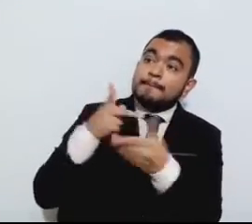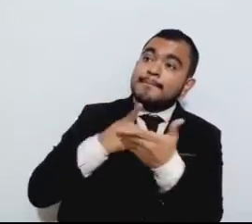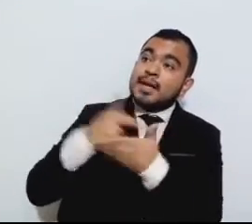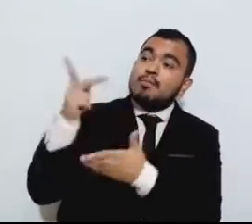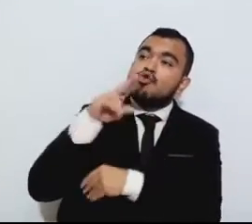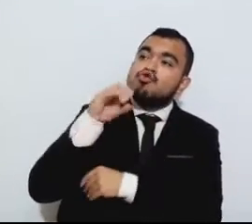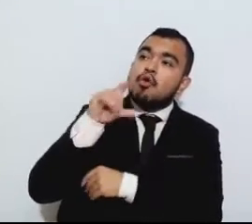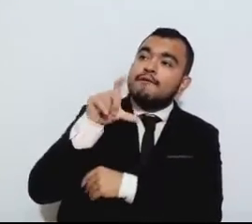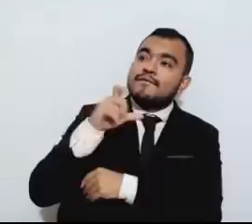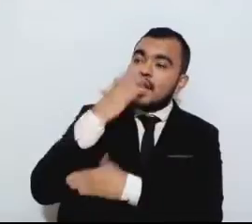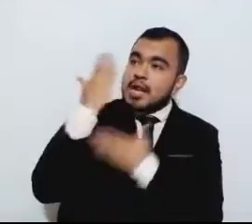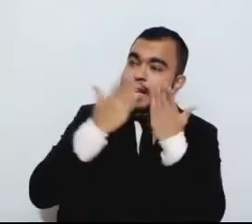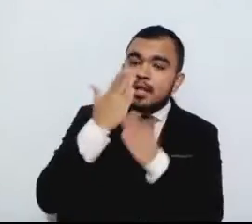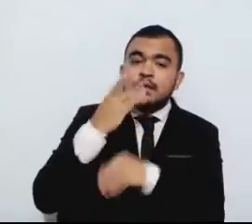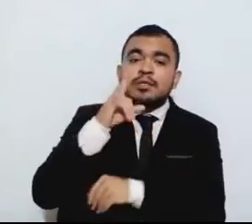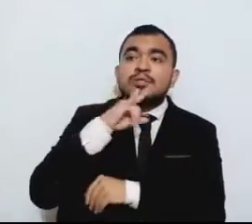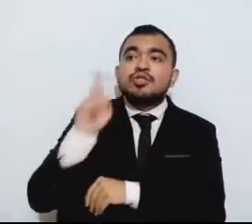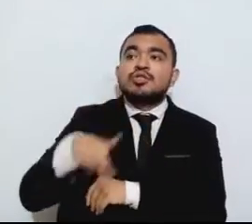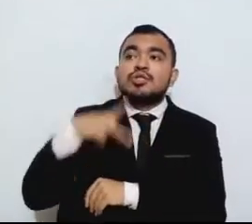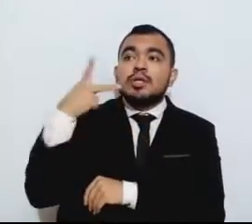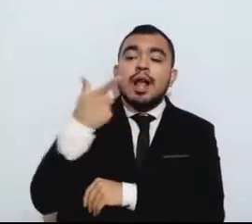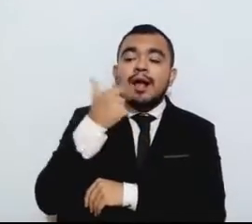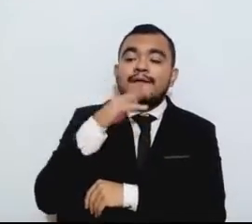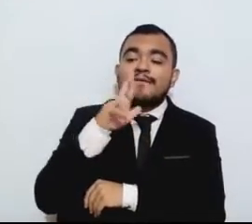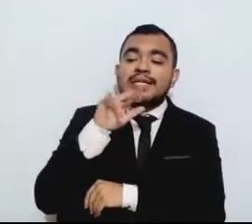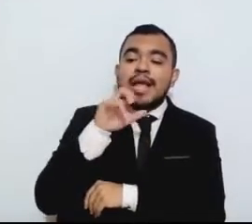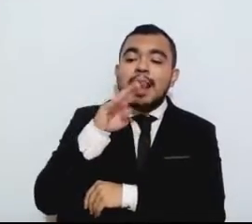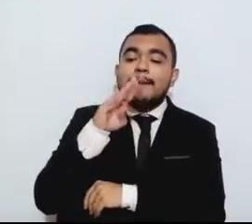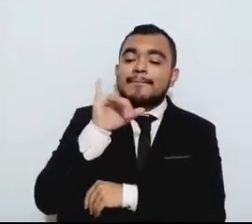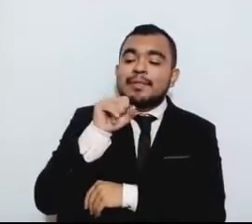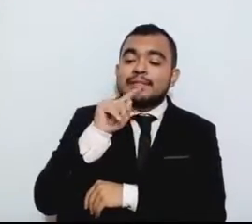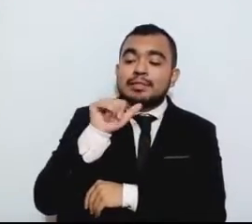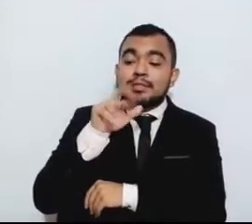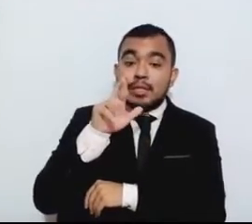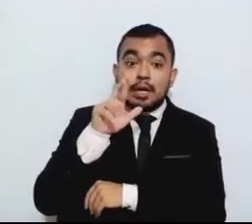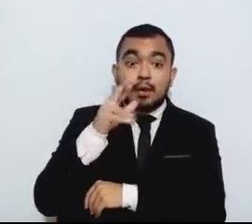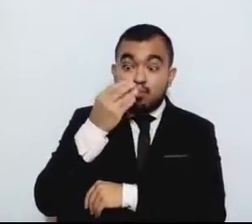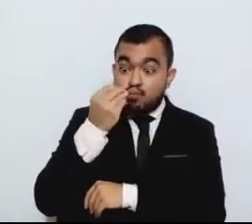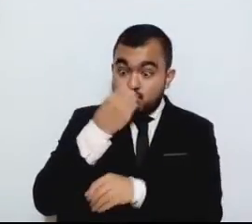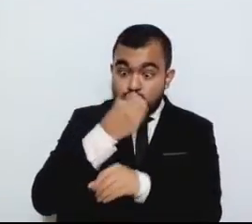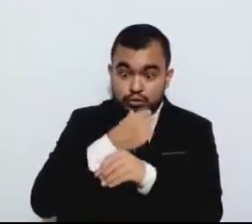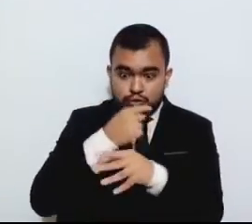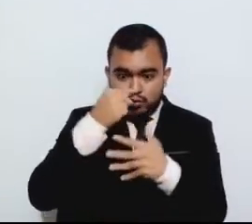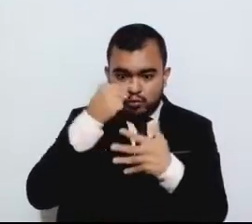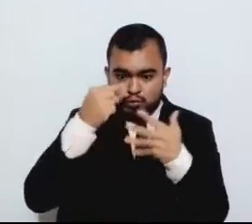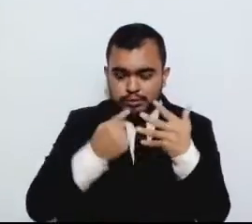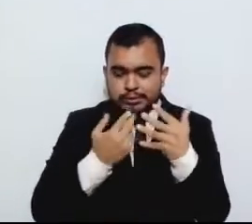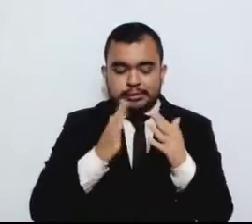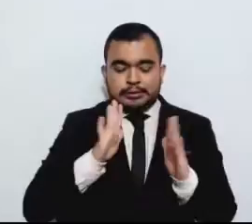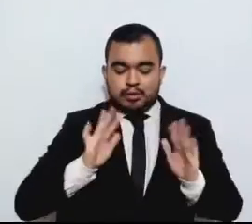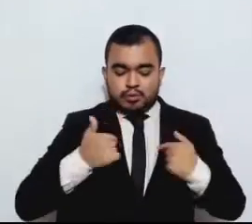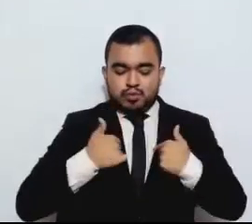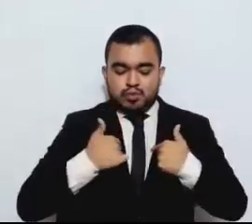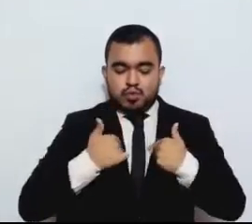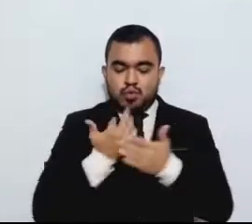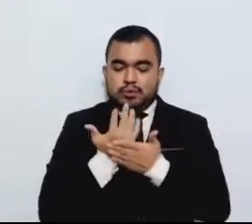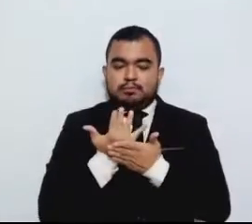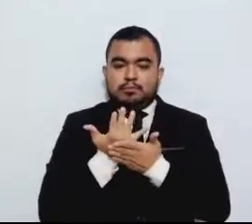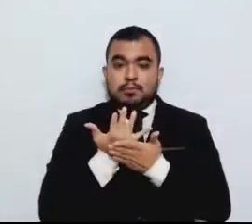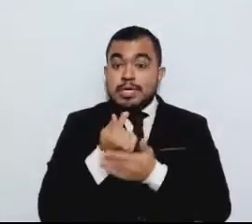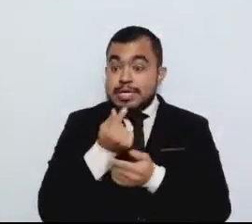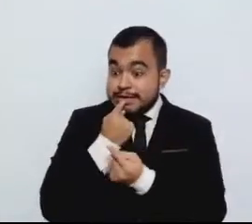Gabriela Mistral. Muchas de las cosas que nosotros necesitamos pueden esperar, los niños no pueden.